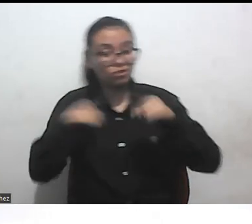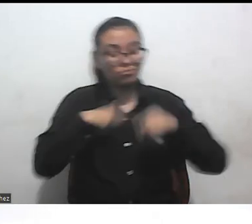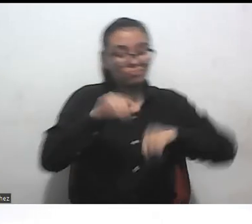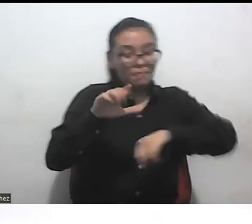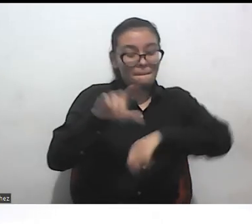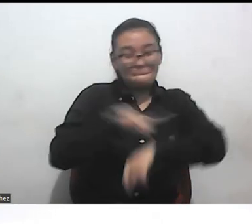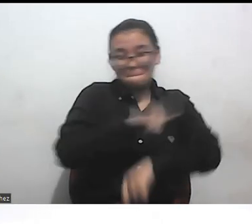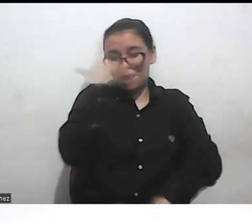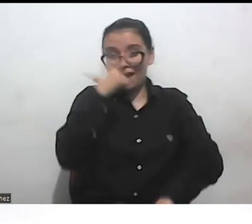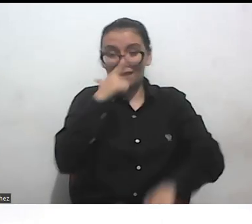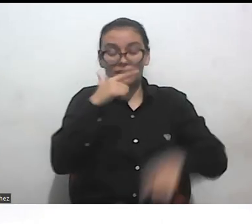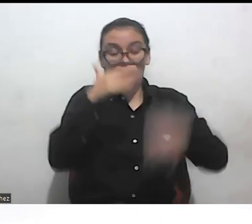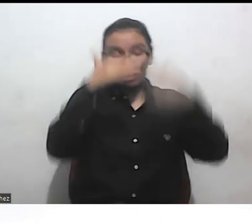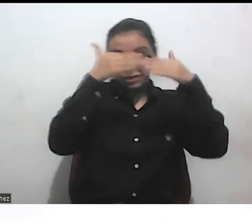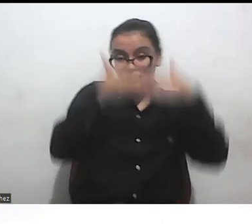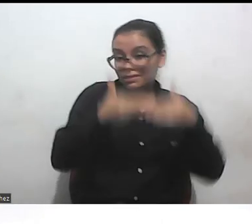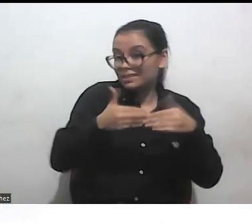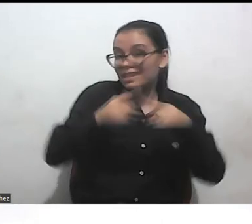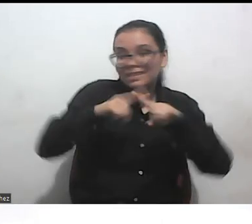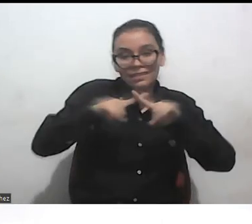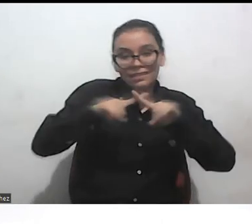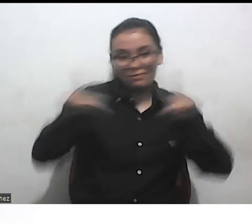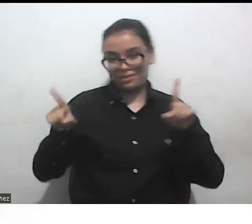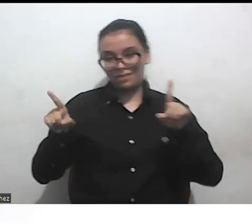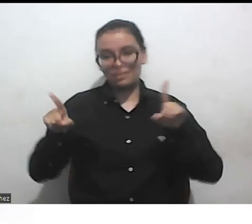cualquier lugar del mundo. Pero